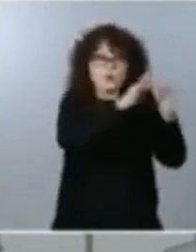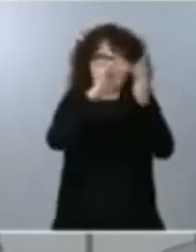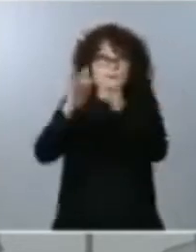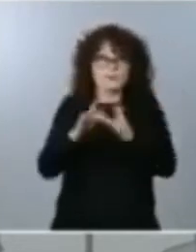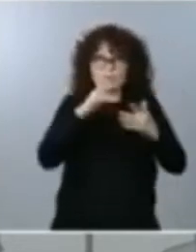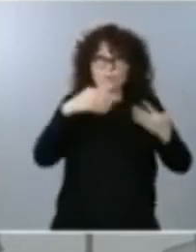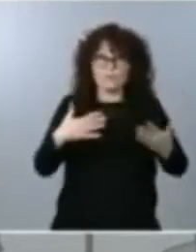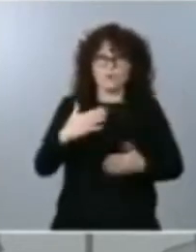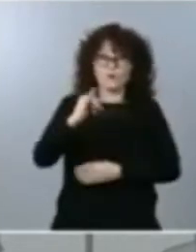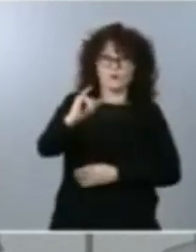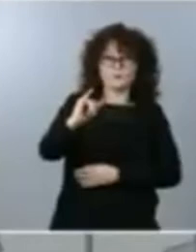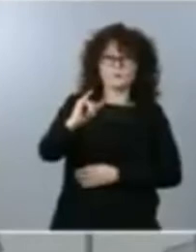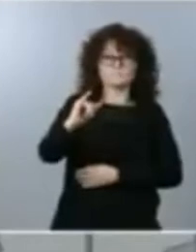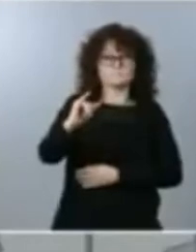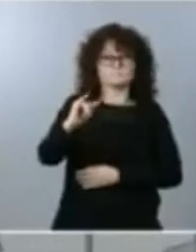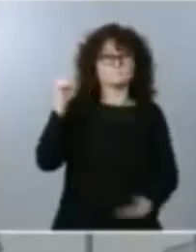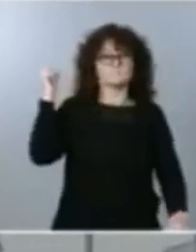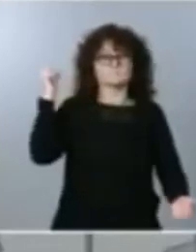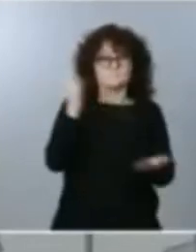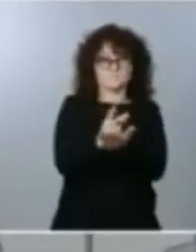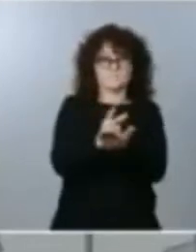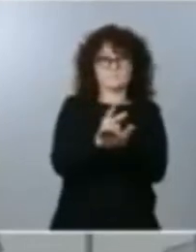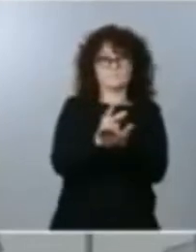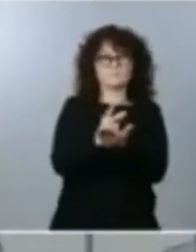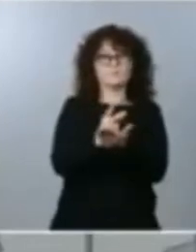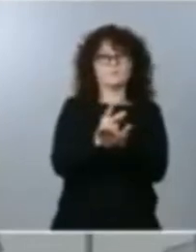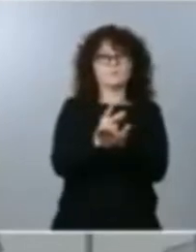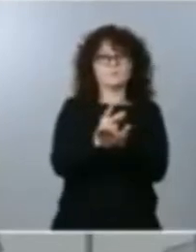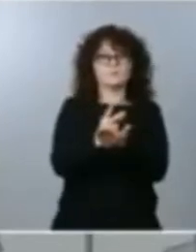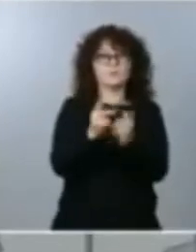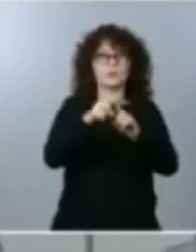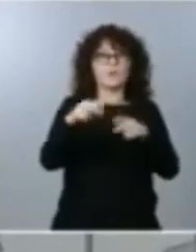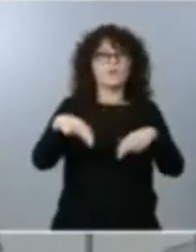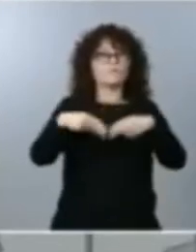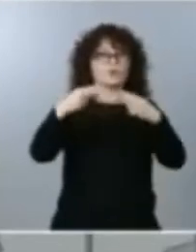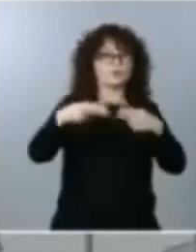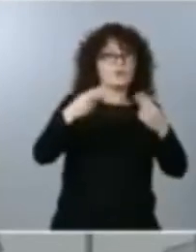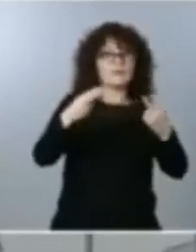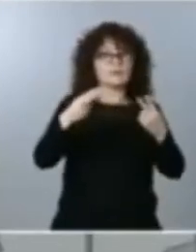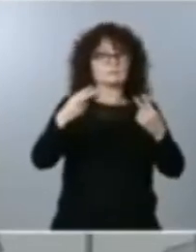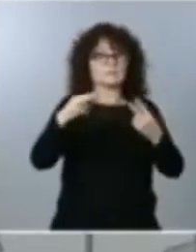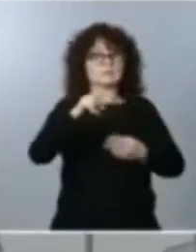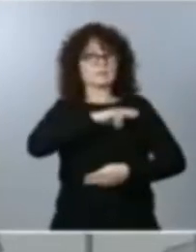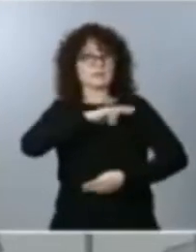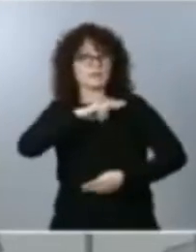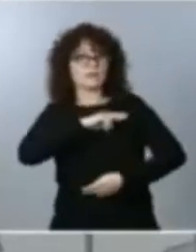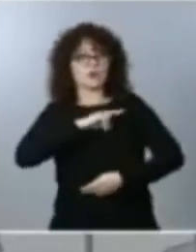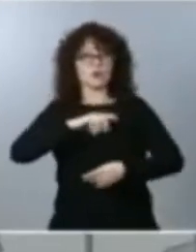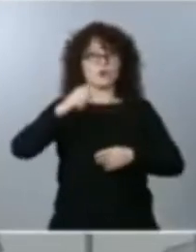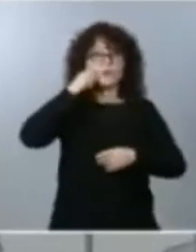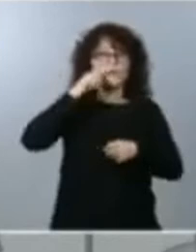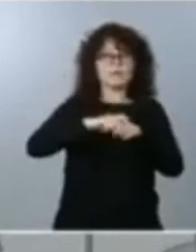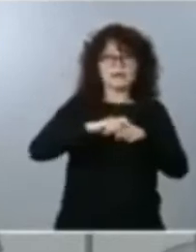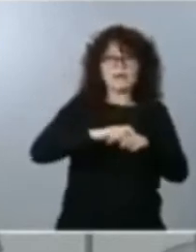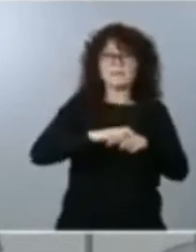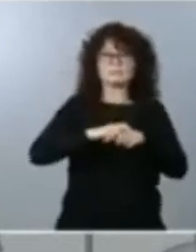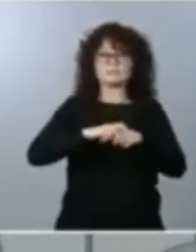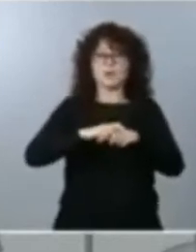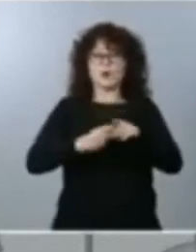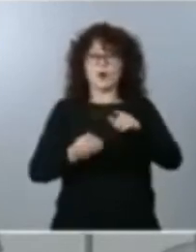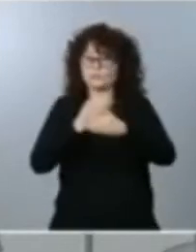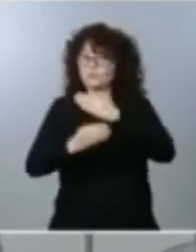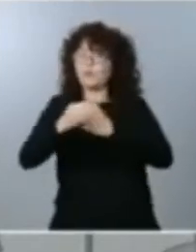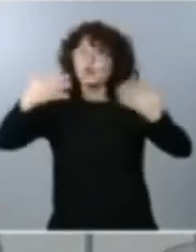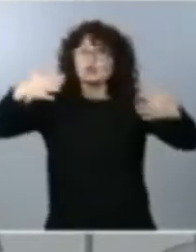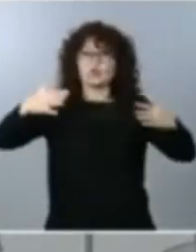no hay desafíos que obedezcan a fronteras a creencias religiosas a razas a orígenes al contrario yo creo que